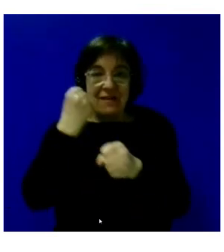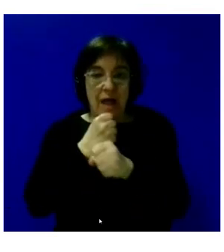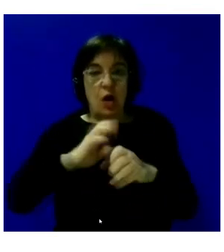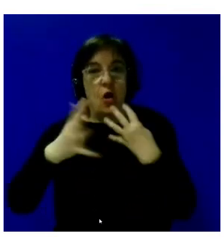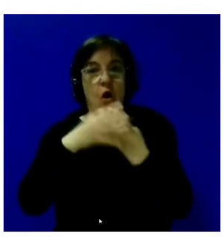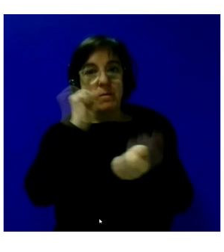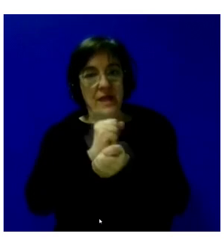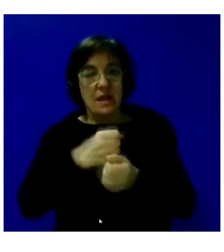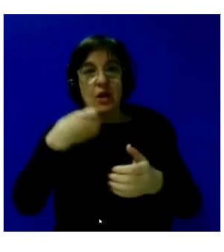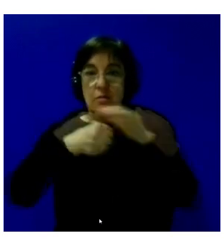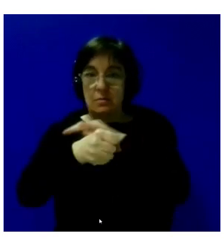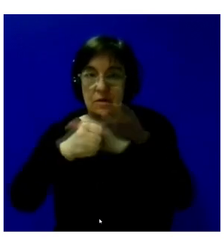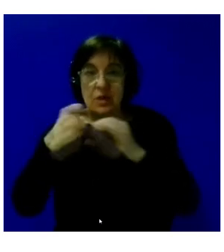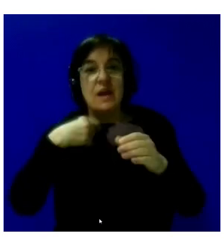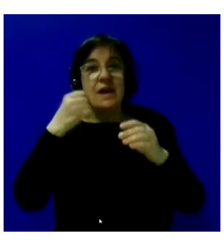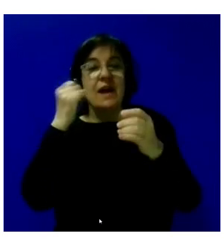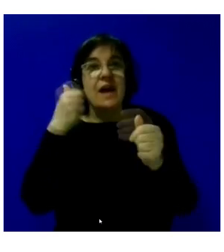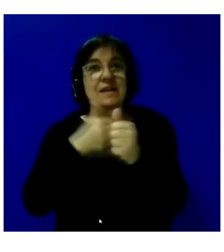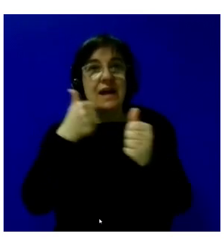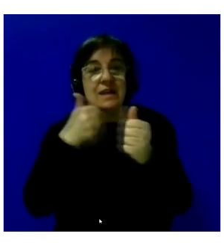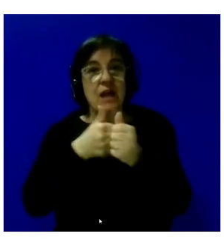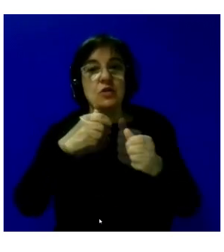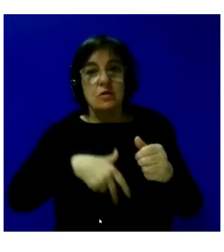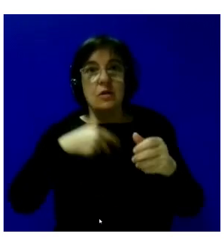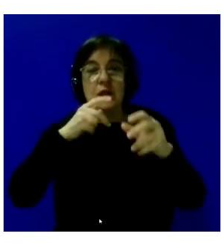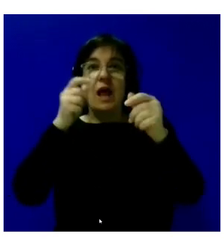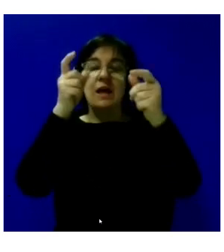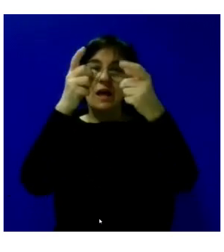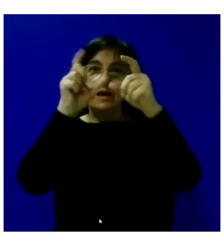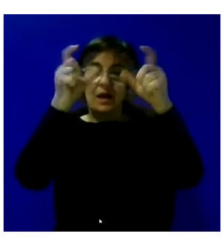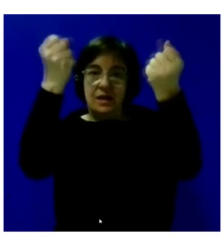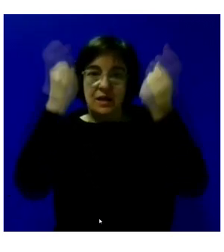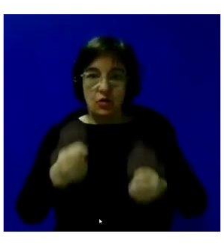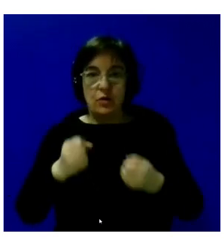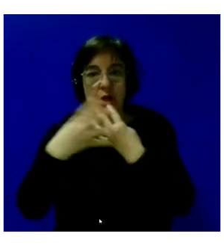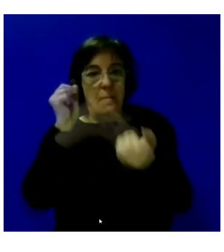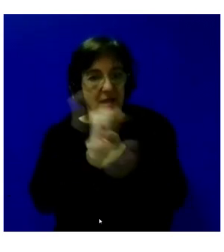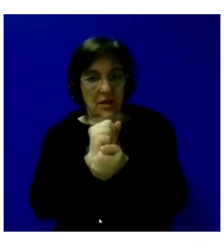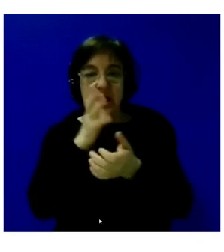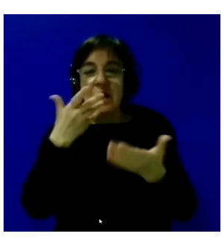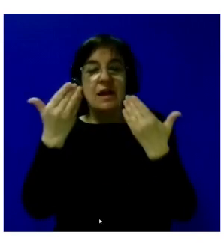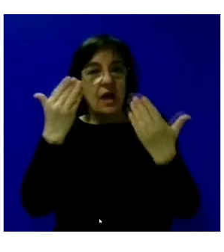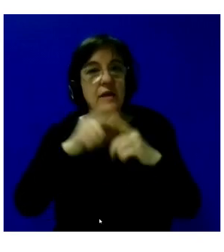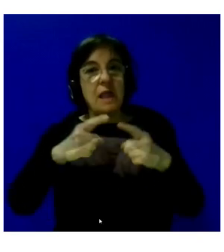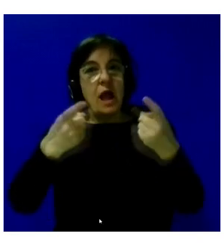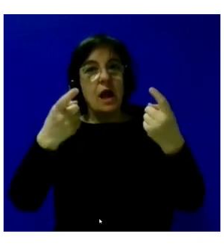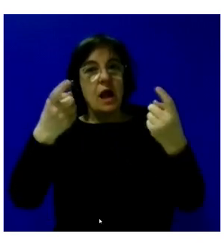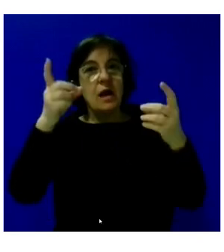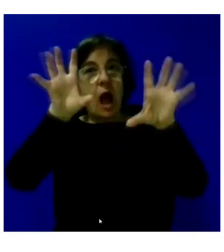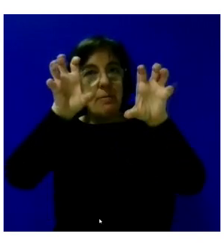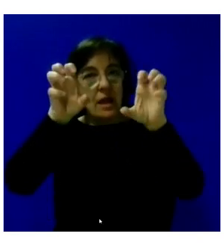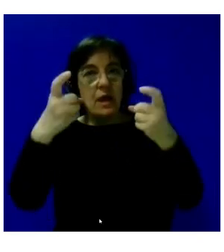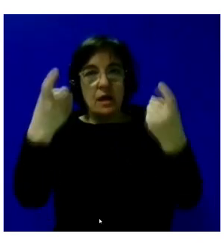también secretario general de Instituciones Penitenciarias. Gracias por elegir también este espacio para enseñarnos, poder aprender,